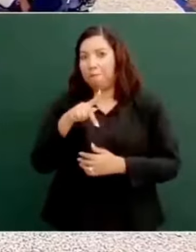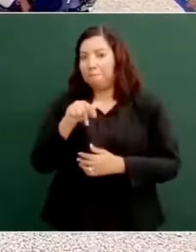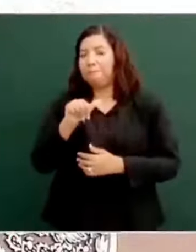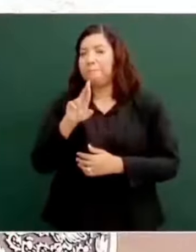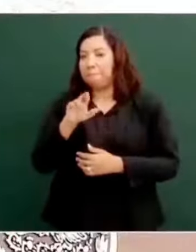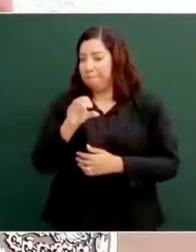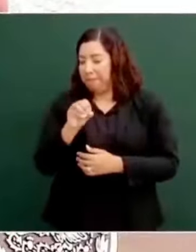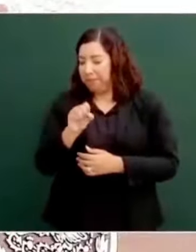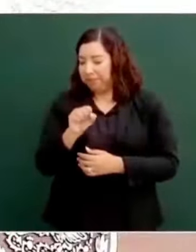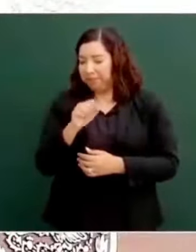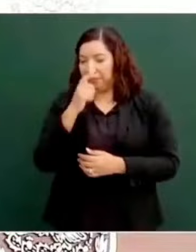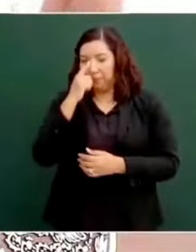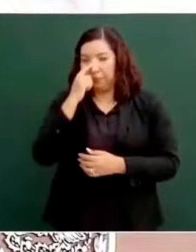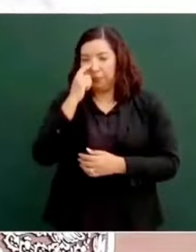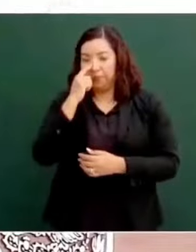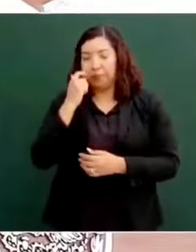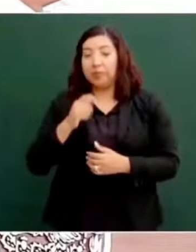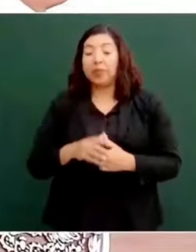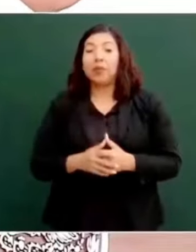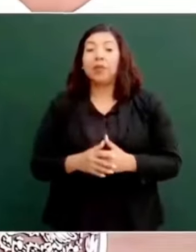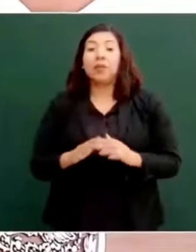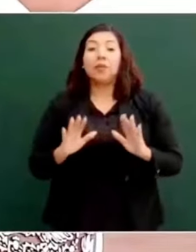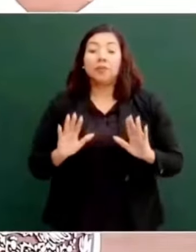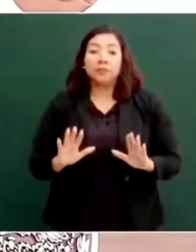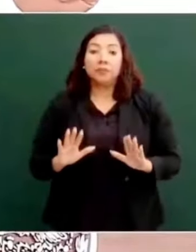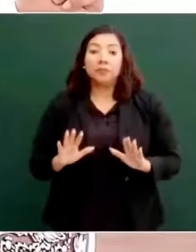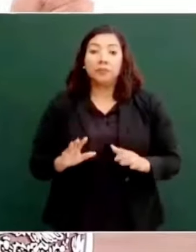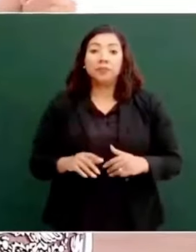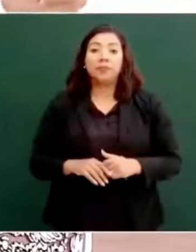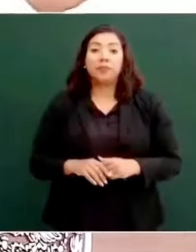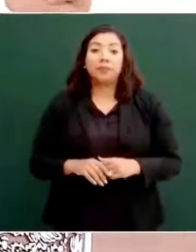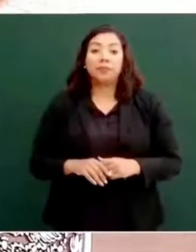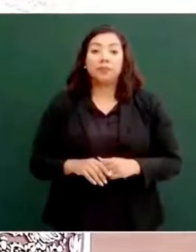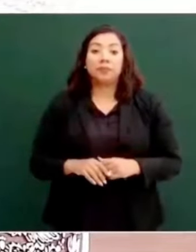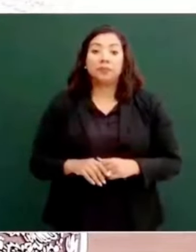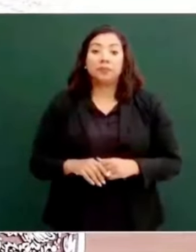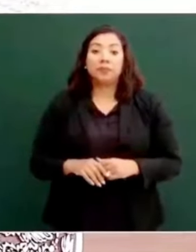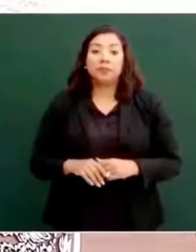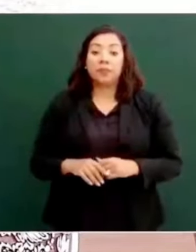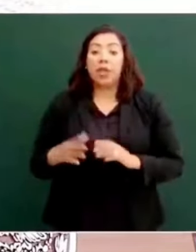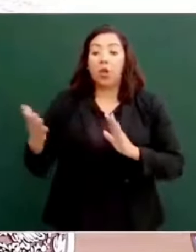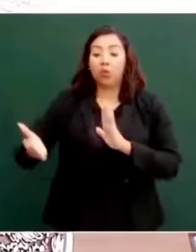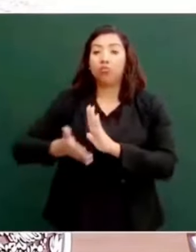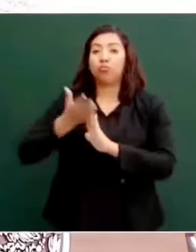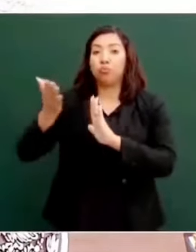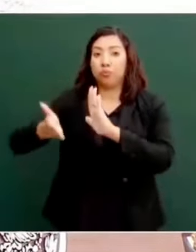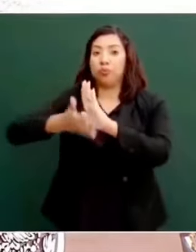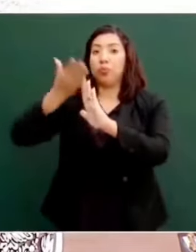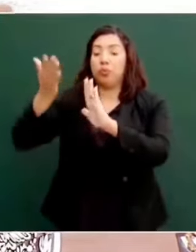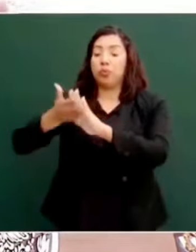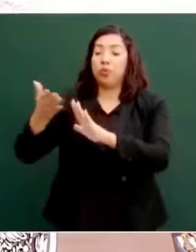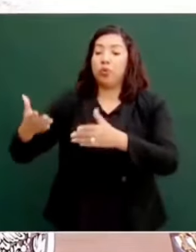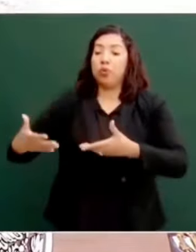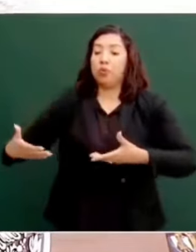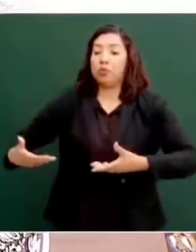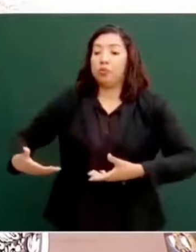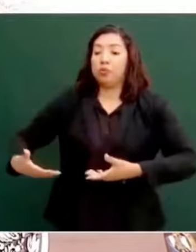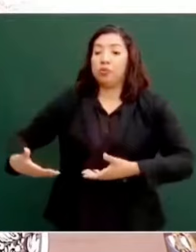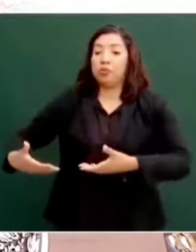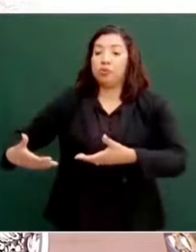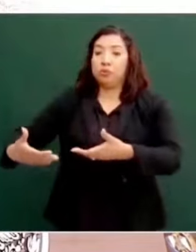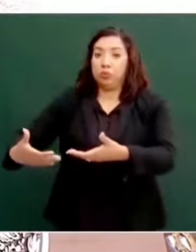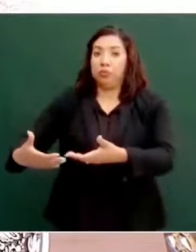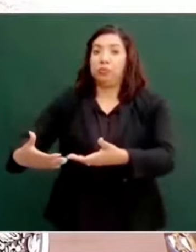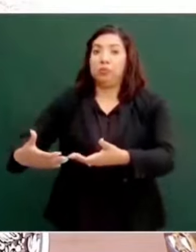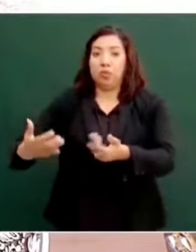Pero en obras, donde hubo más amparos, porque había mucho dinero de